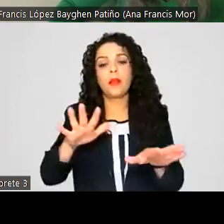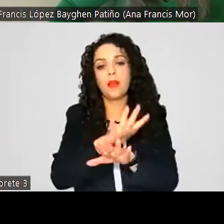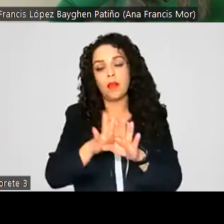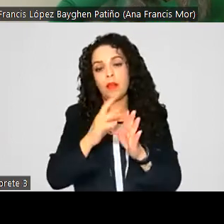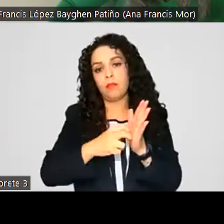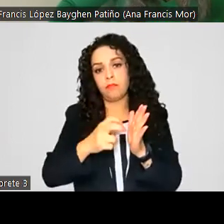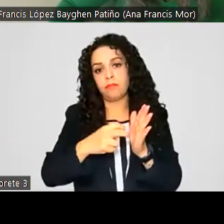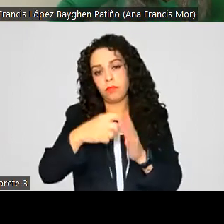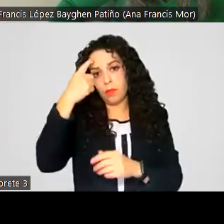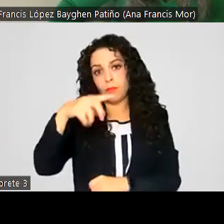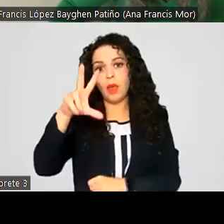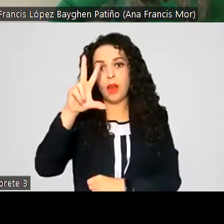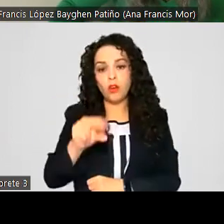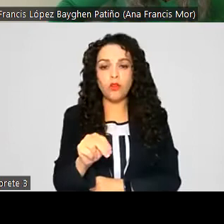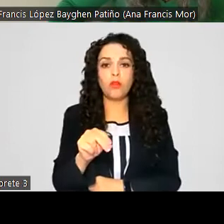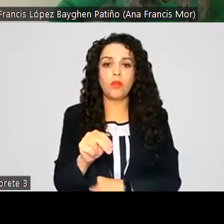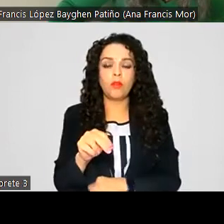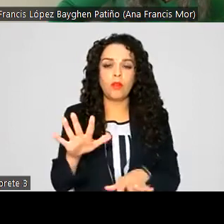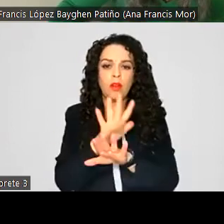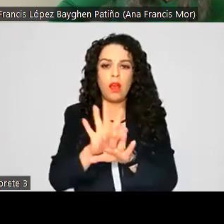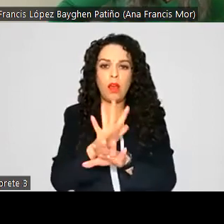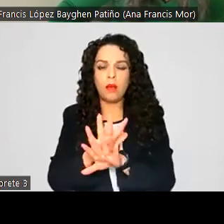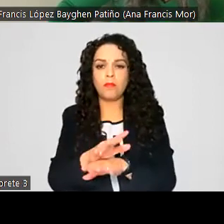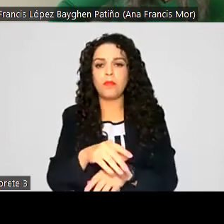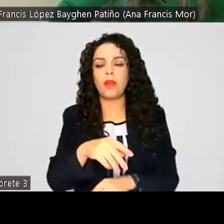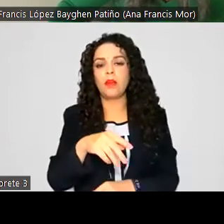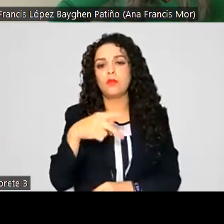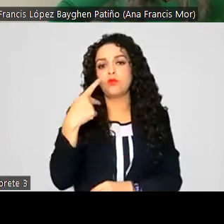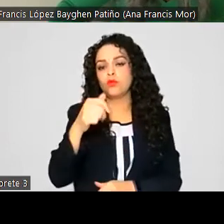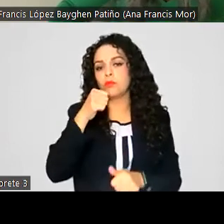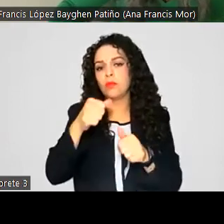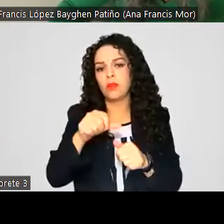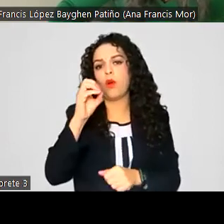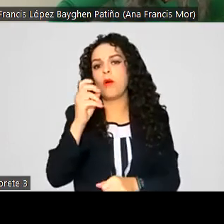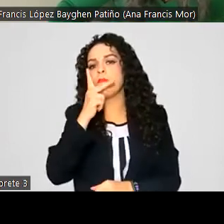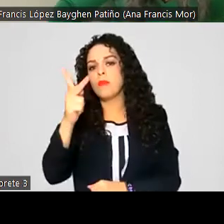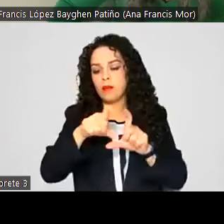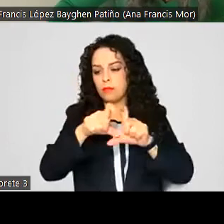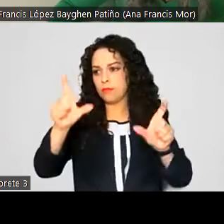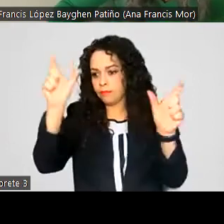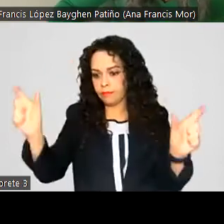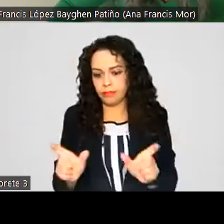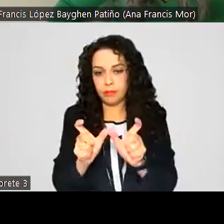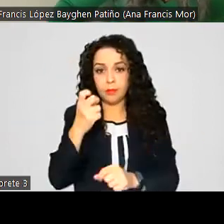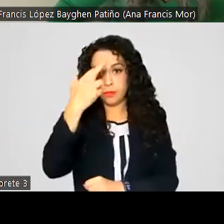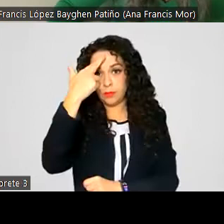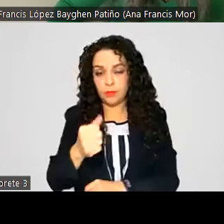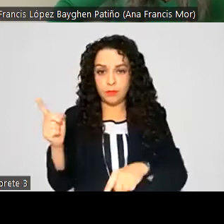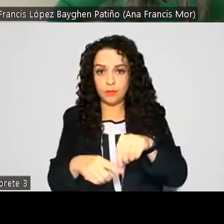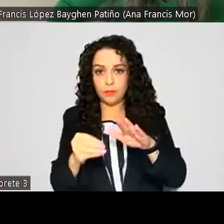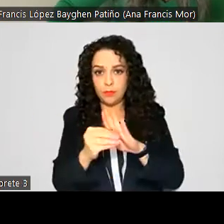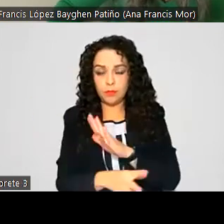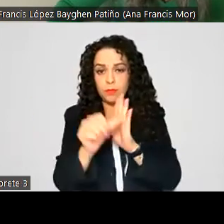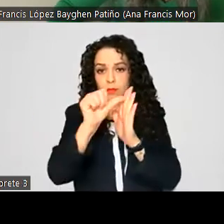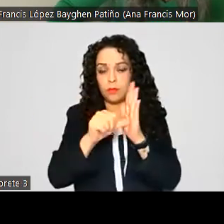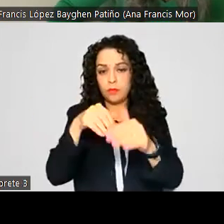afectar el texto vigente, resultado de diversas reformas publicadas de manera reciente. Y es por ello que se retira el artículo 14,